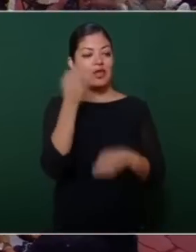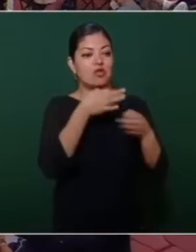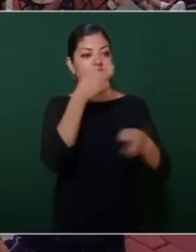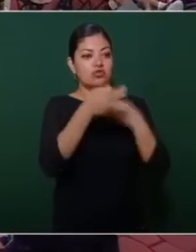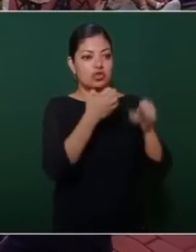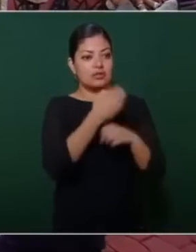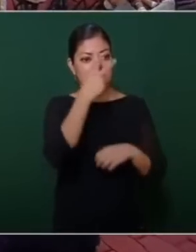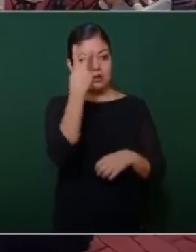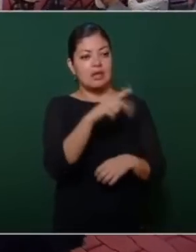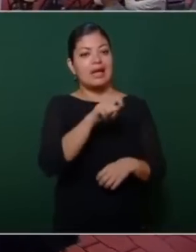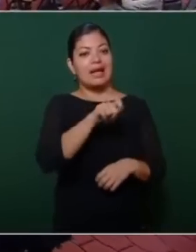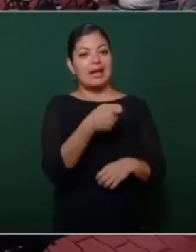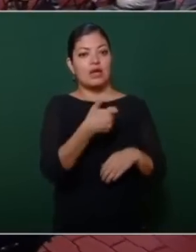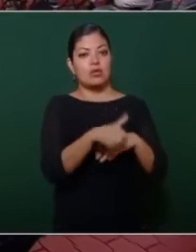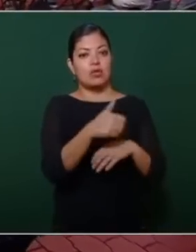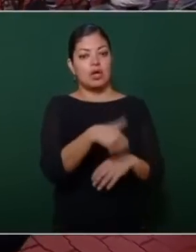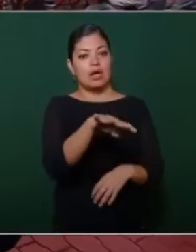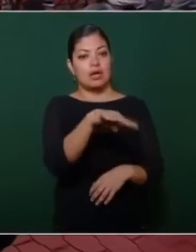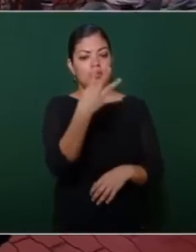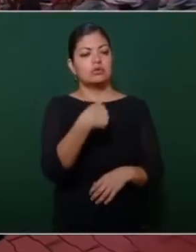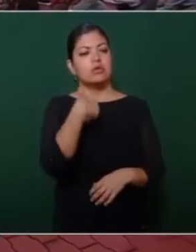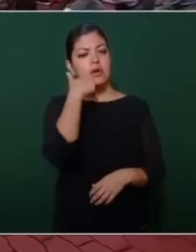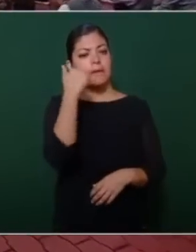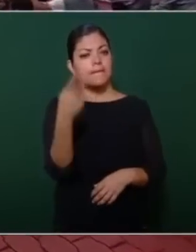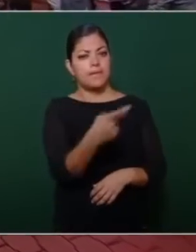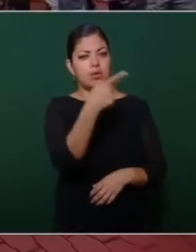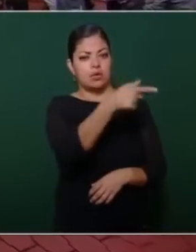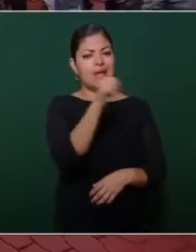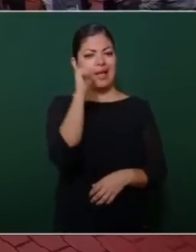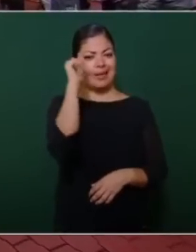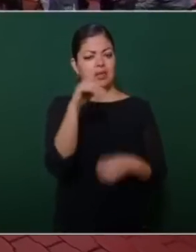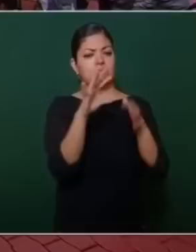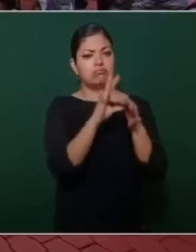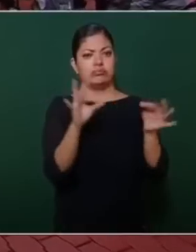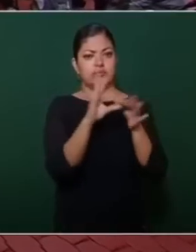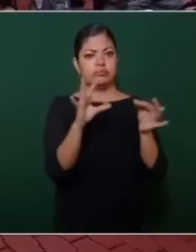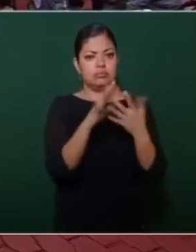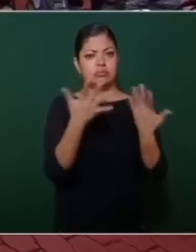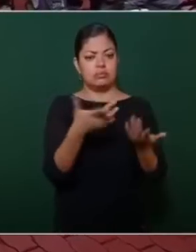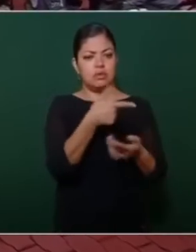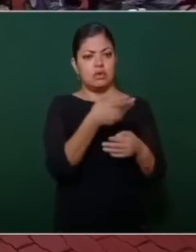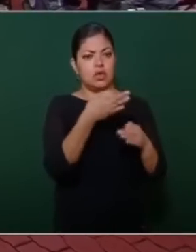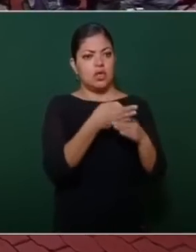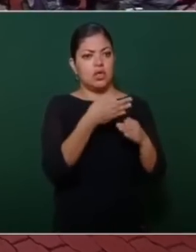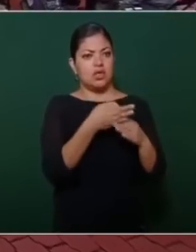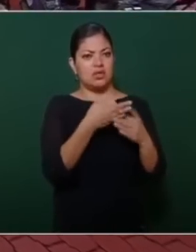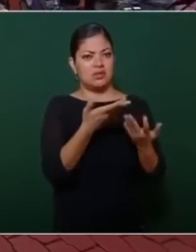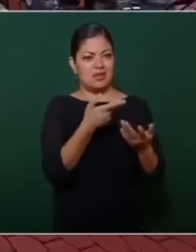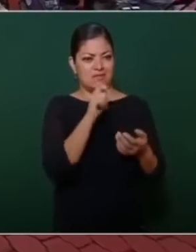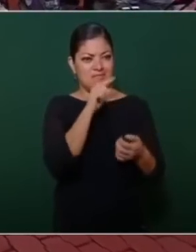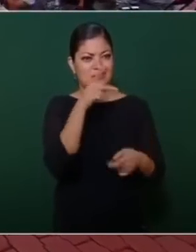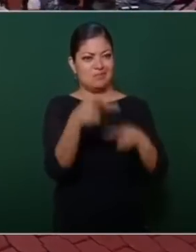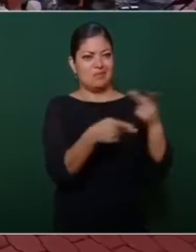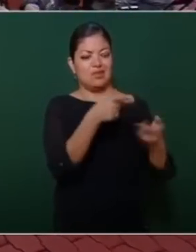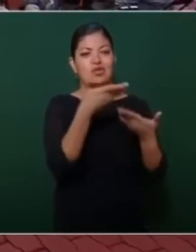Mexicano, Canal 14. Preguntarle, presidente, ayer nos adelantaba que en estas consultas